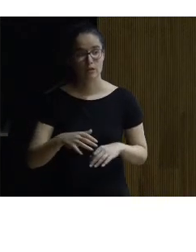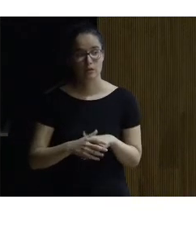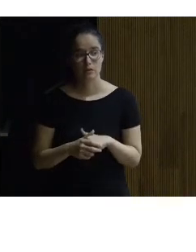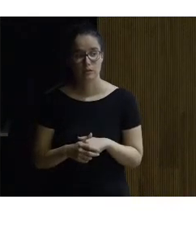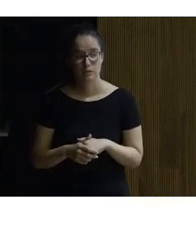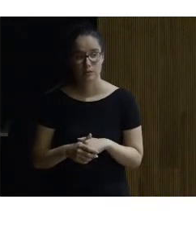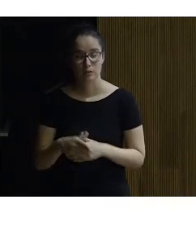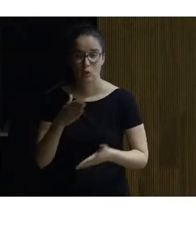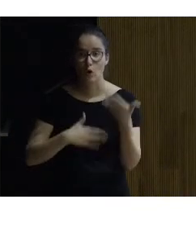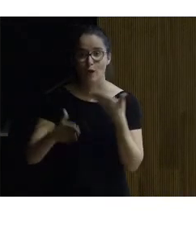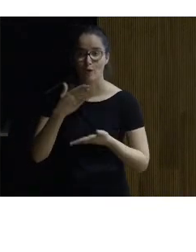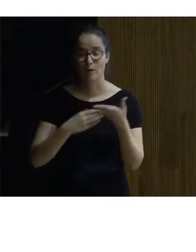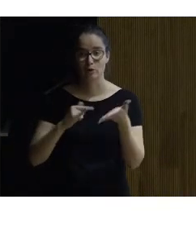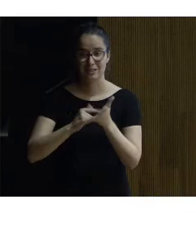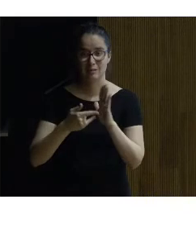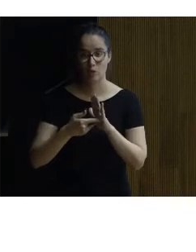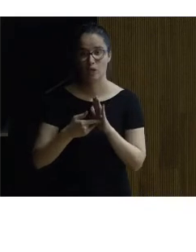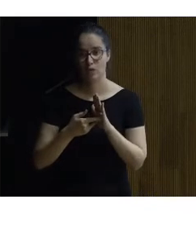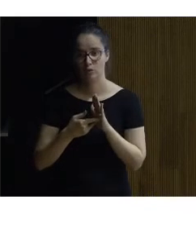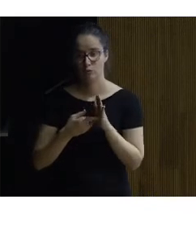la que colaboramos en este proyecto